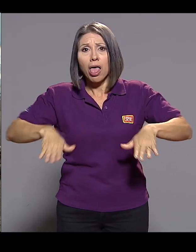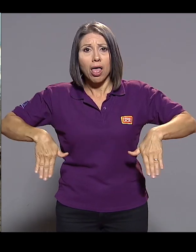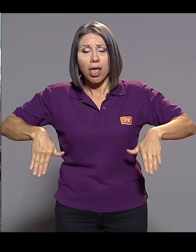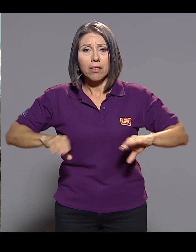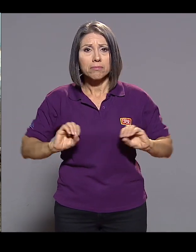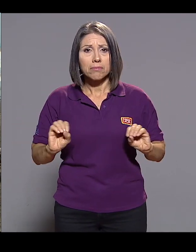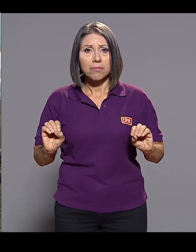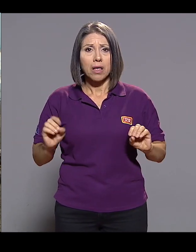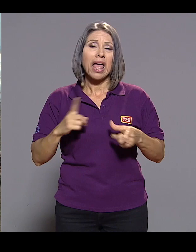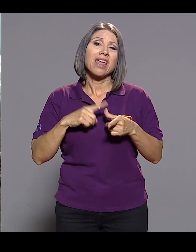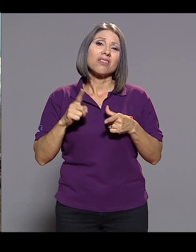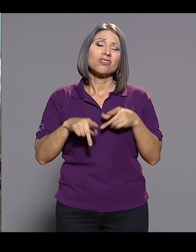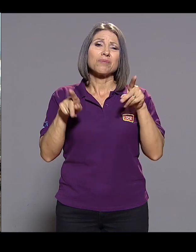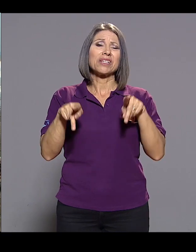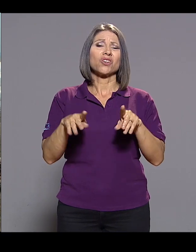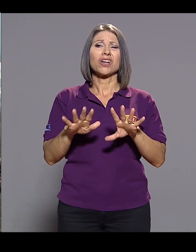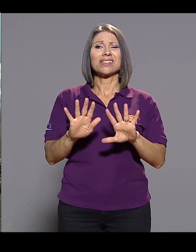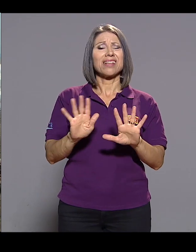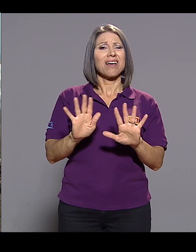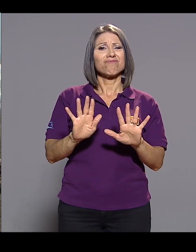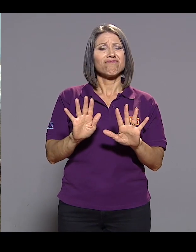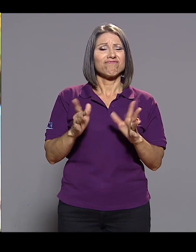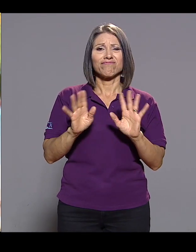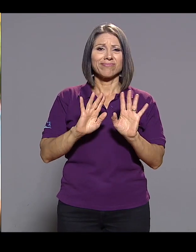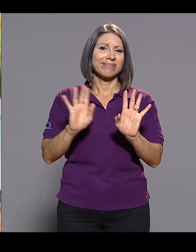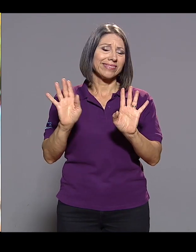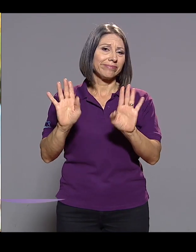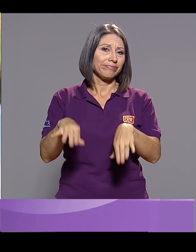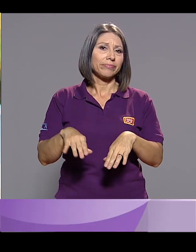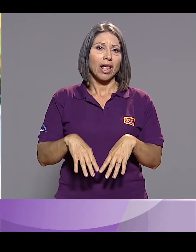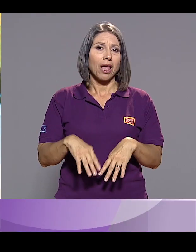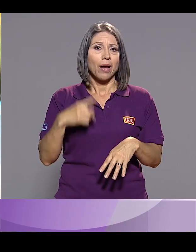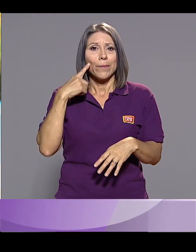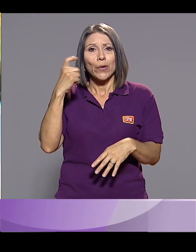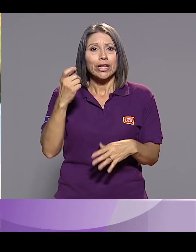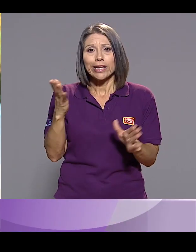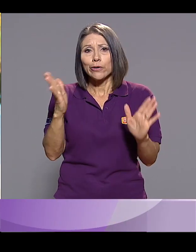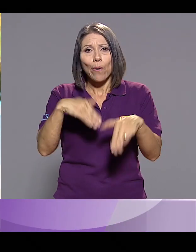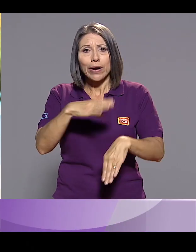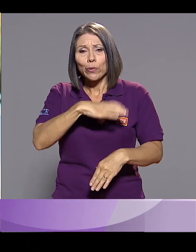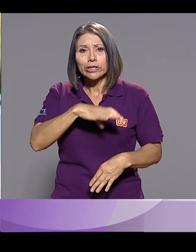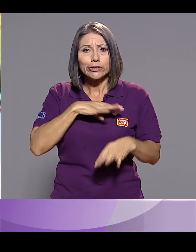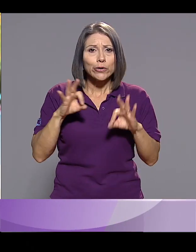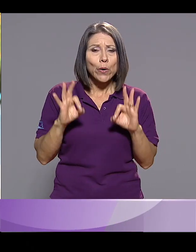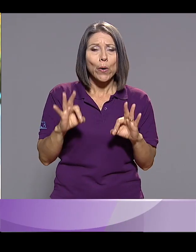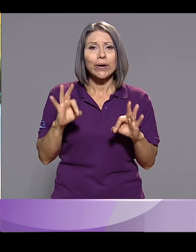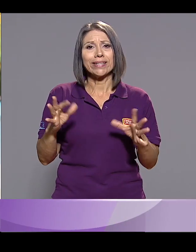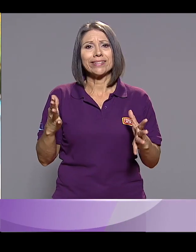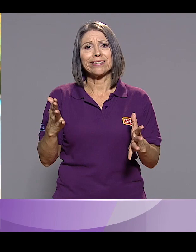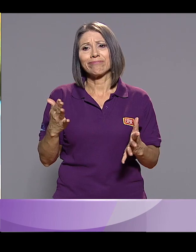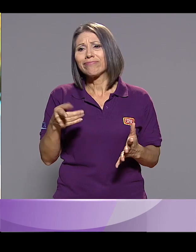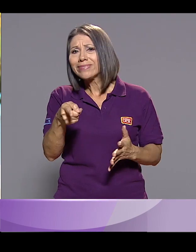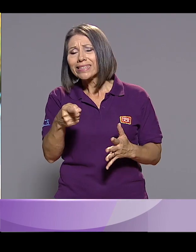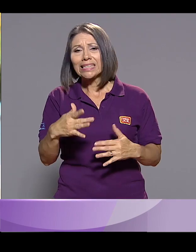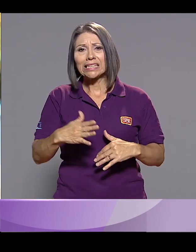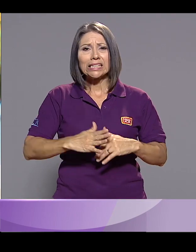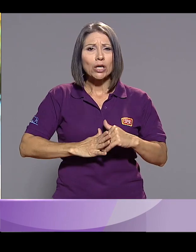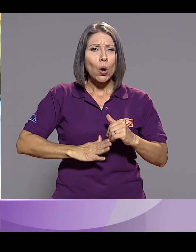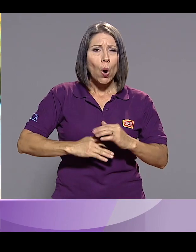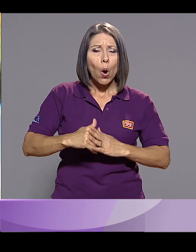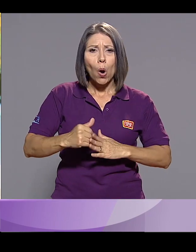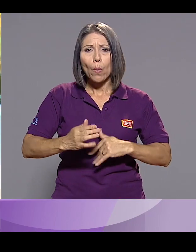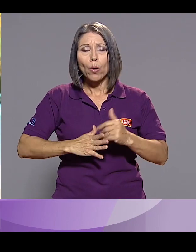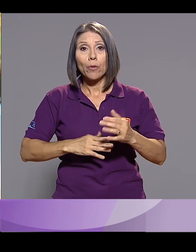entonces muchos atletas se echan para atrás como dice uno por las condiciones y tal vez